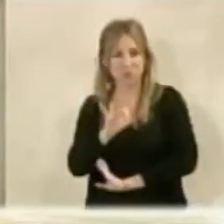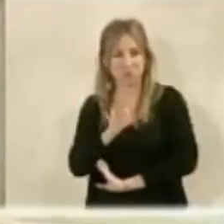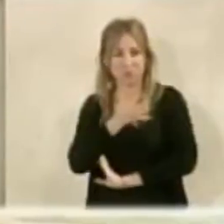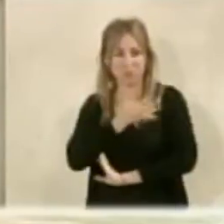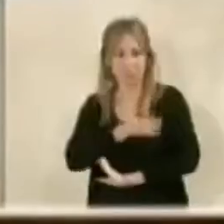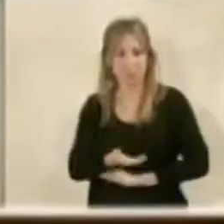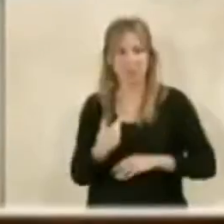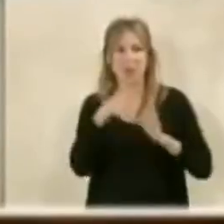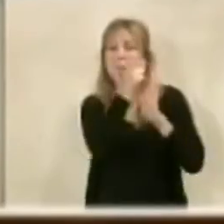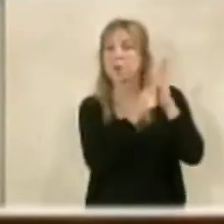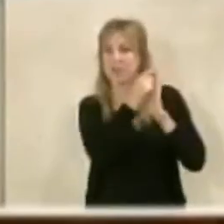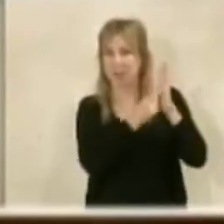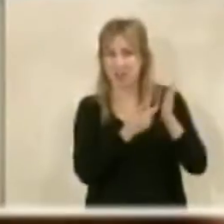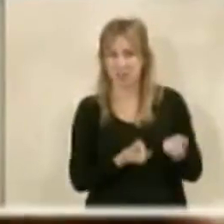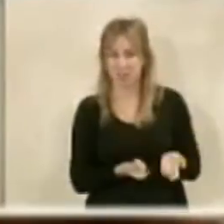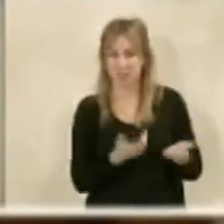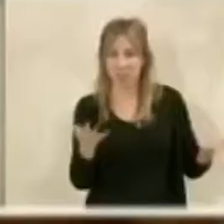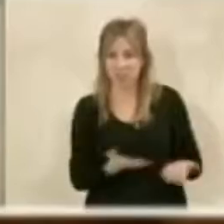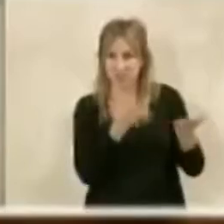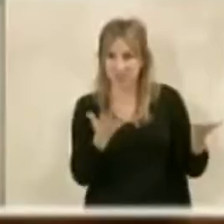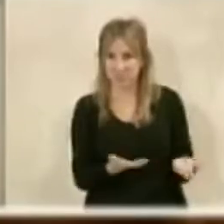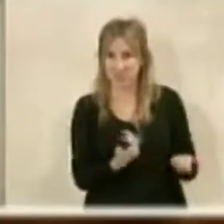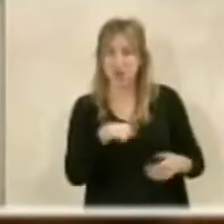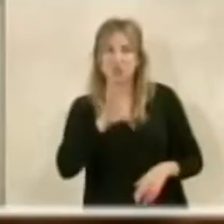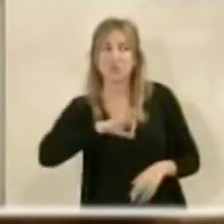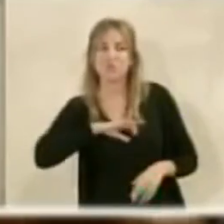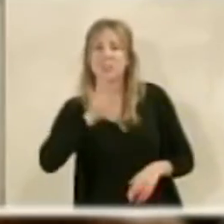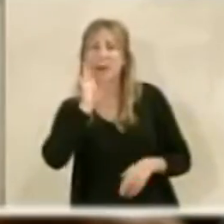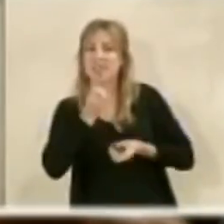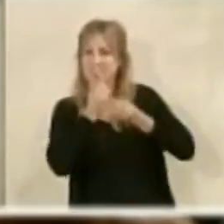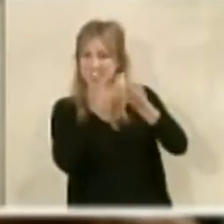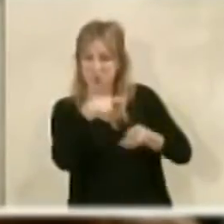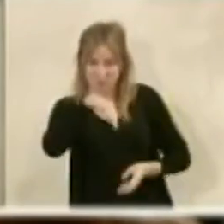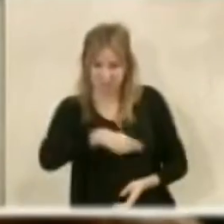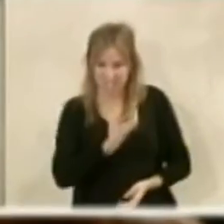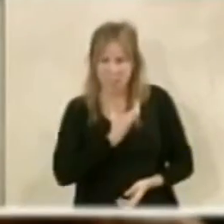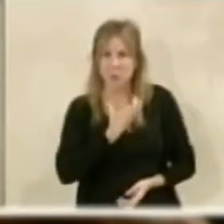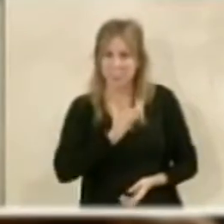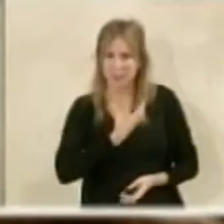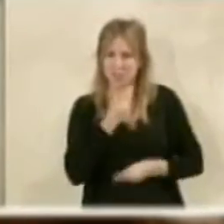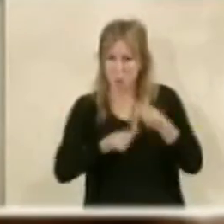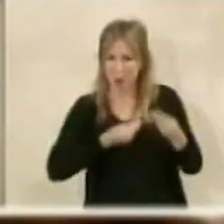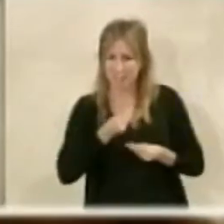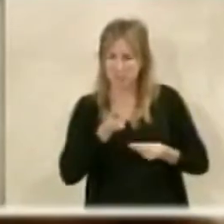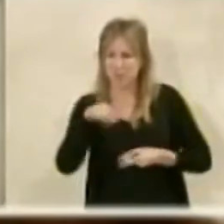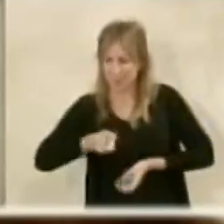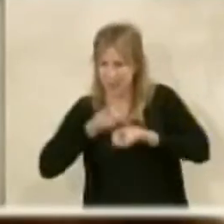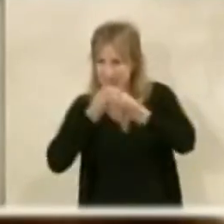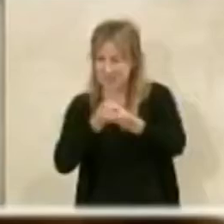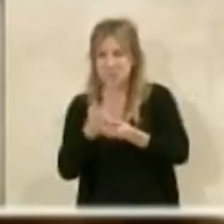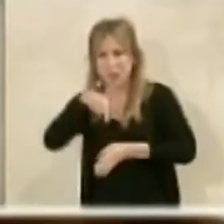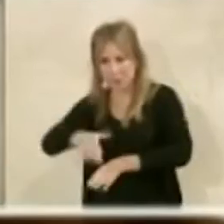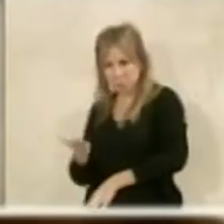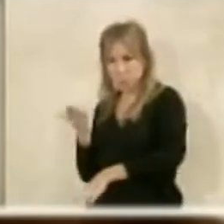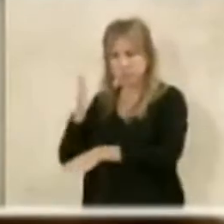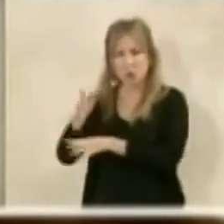decir usted, no lo he dicho yo. Si usted habla de que este ayuntamiento ha hecho y ha dicho y ha puesto encima